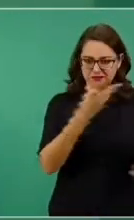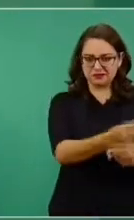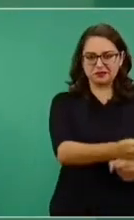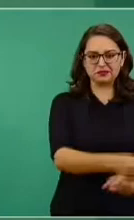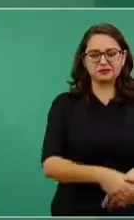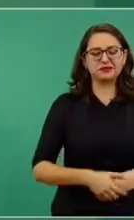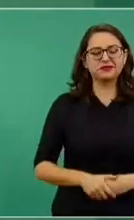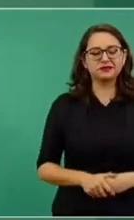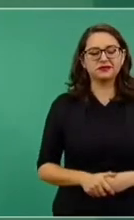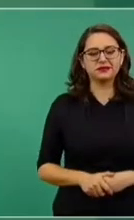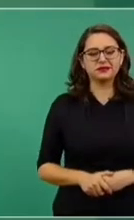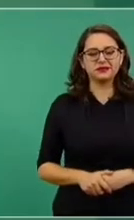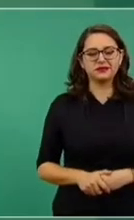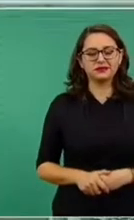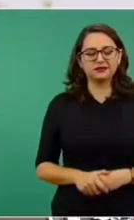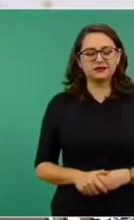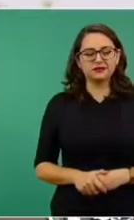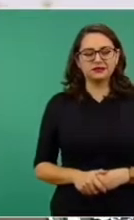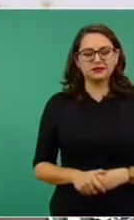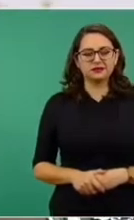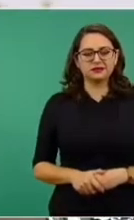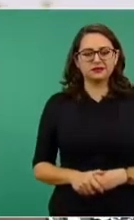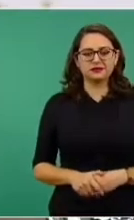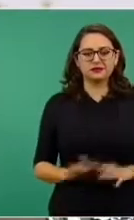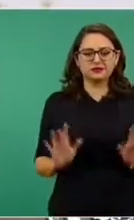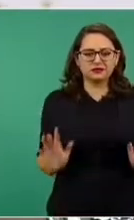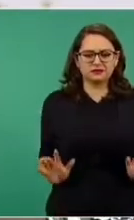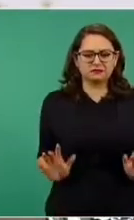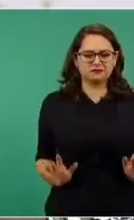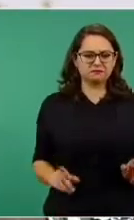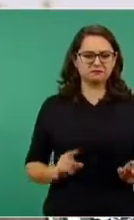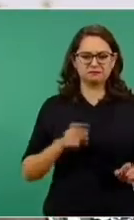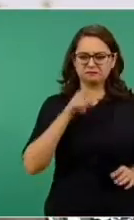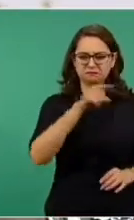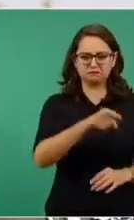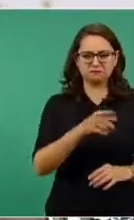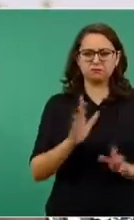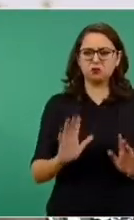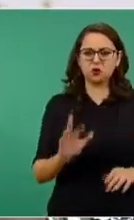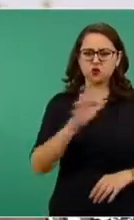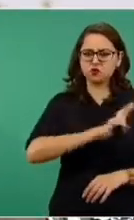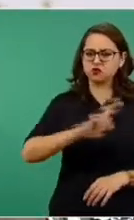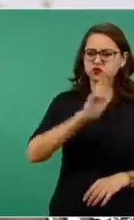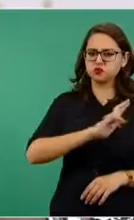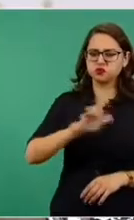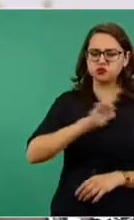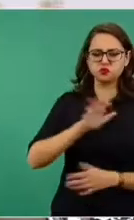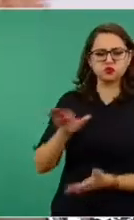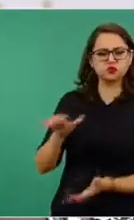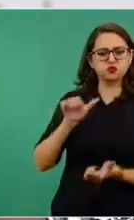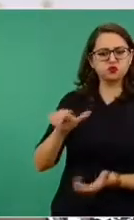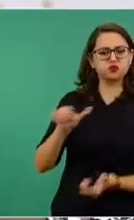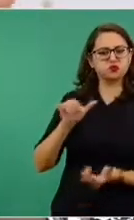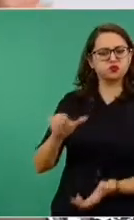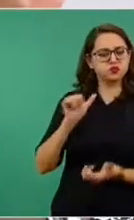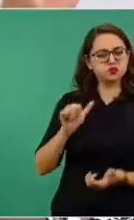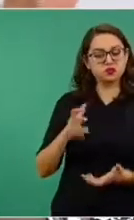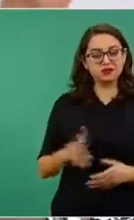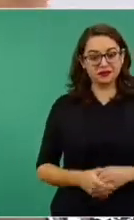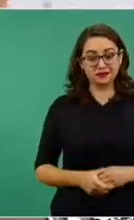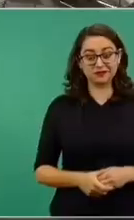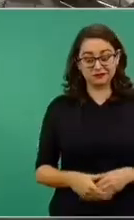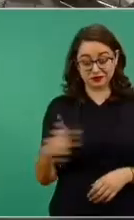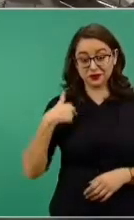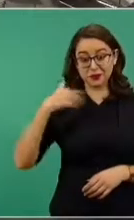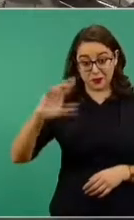y ya tú la portas. Me acuerdo que cuando hicieron el